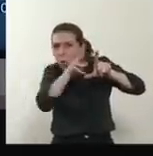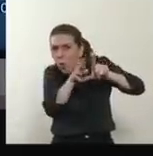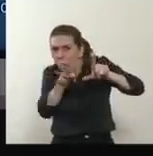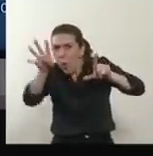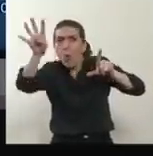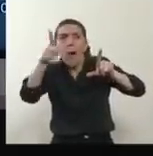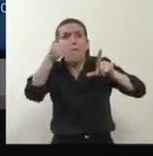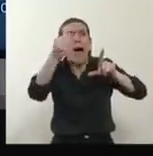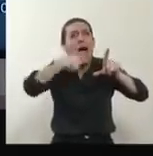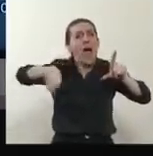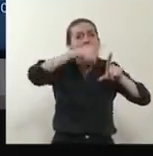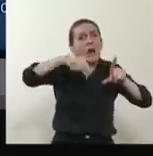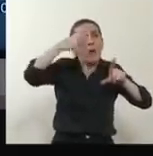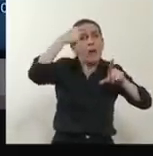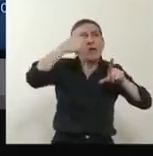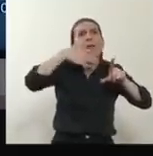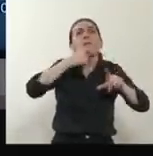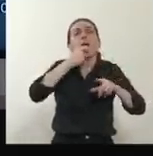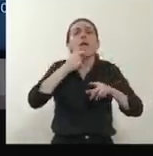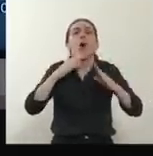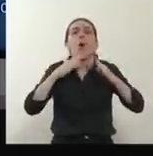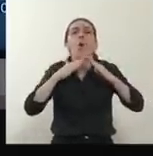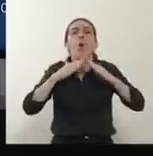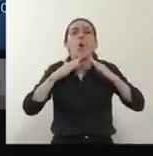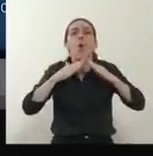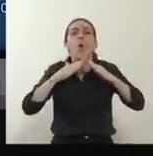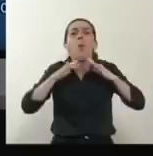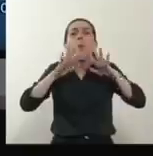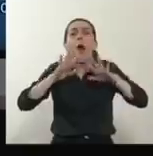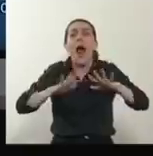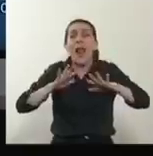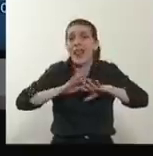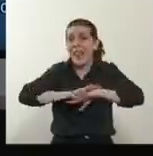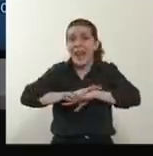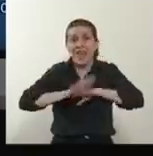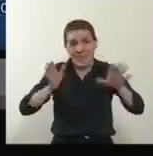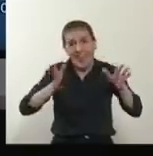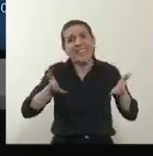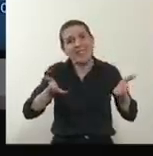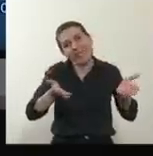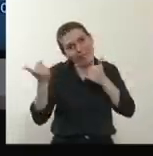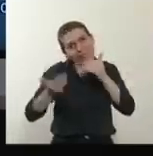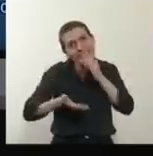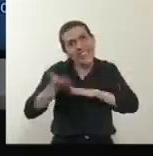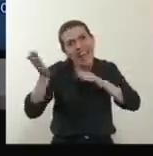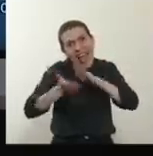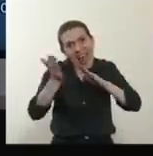quitar la restricción de quedarnos en casa, tiene estos costos si no somos responsables.